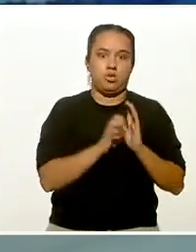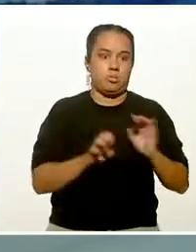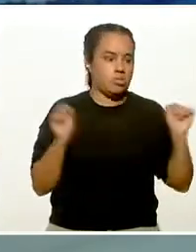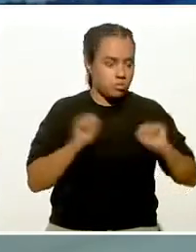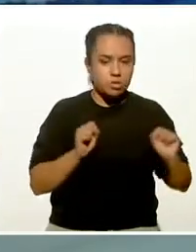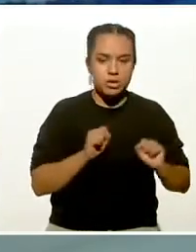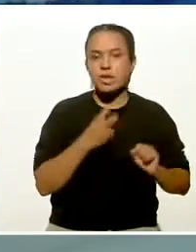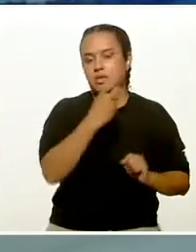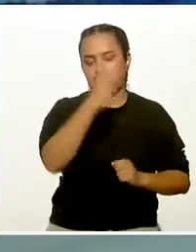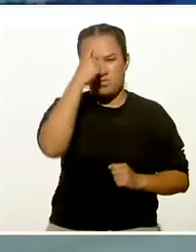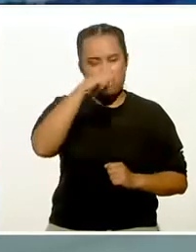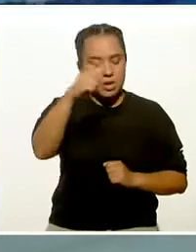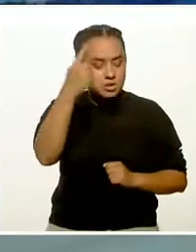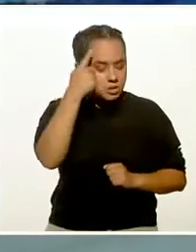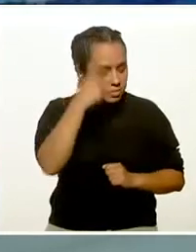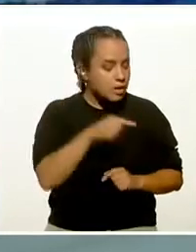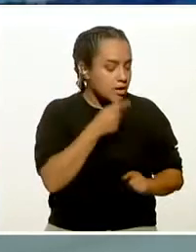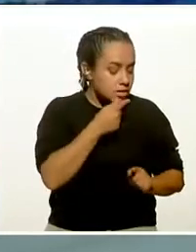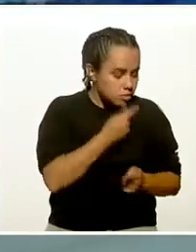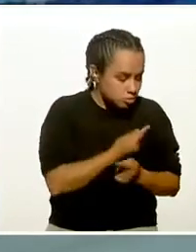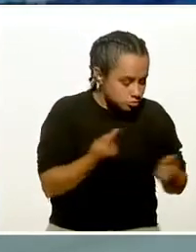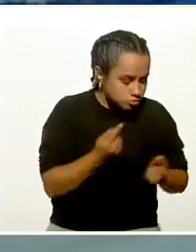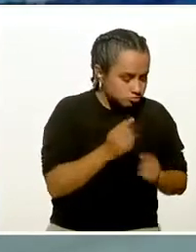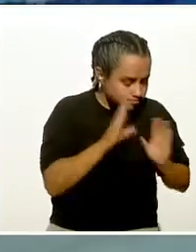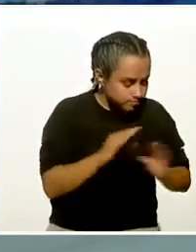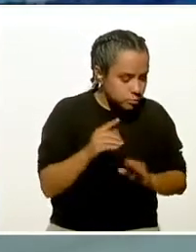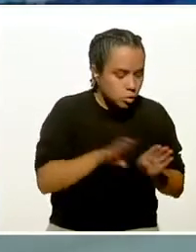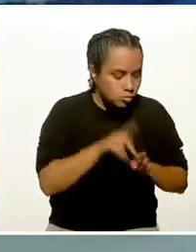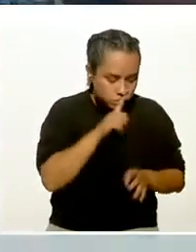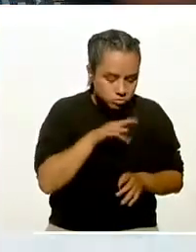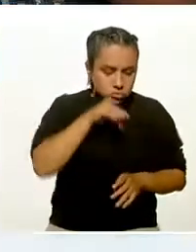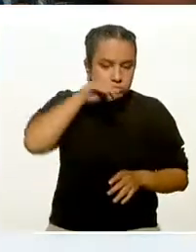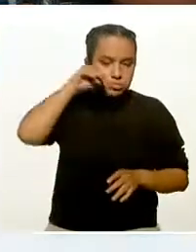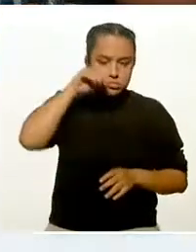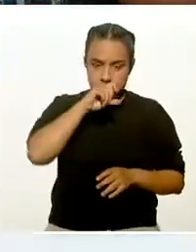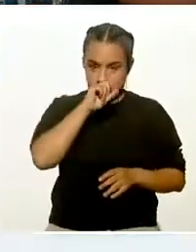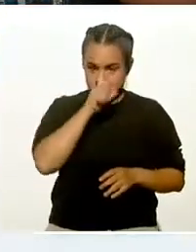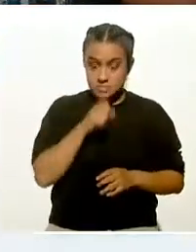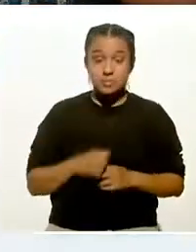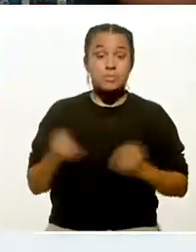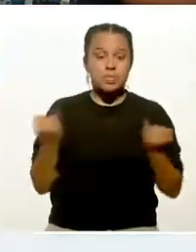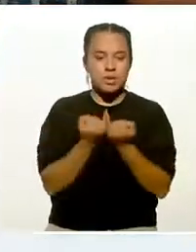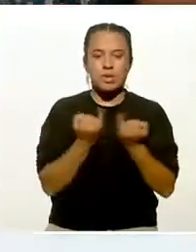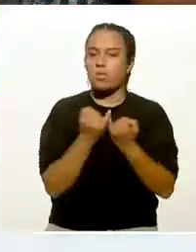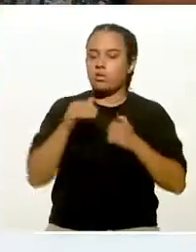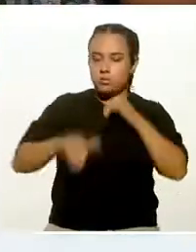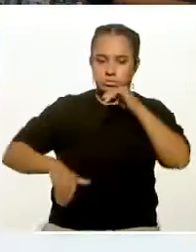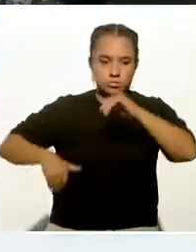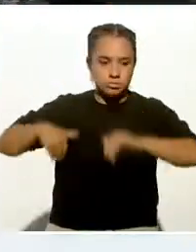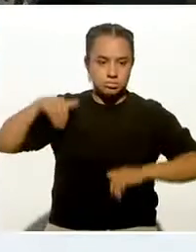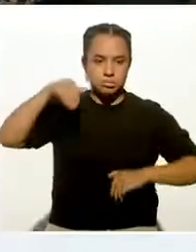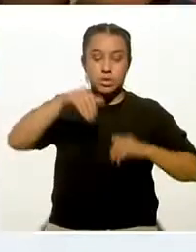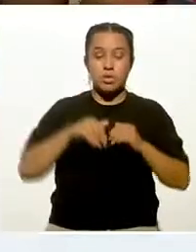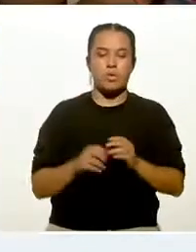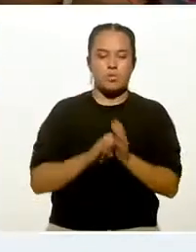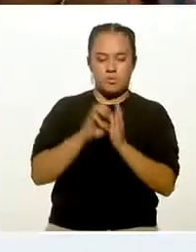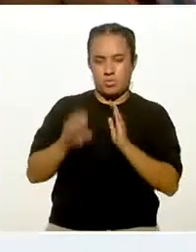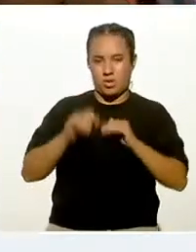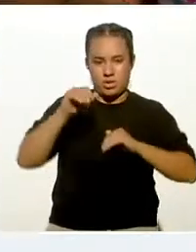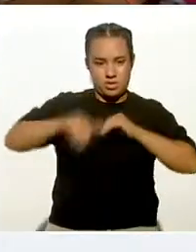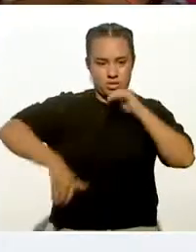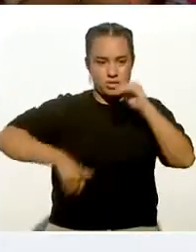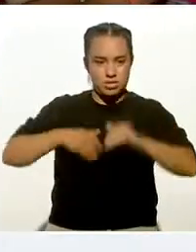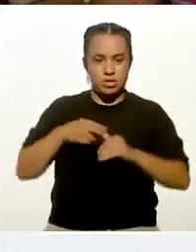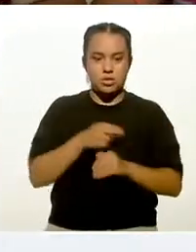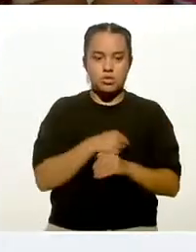más eficaz para enseñarle a los niños a respirar por la nariz. Igualmente cuando nadamos. Al nadar, nosotros